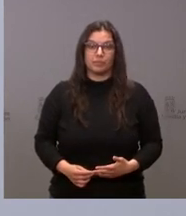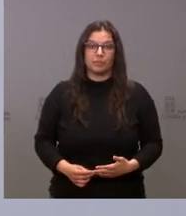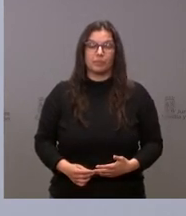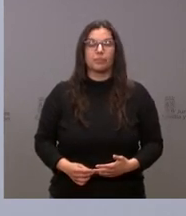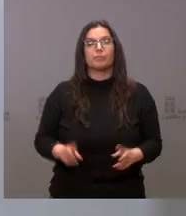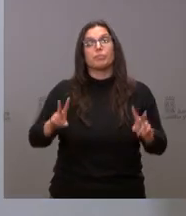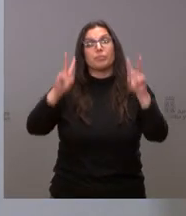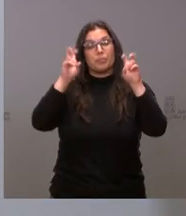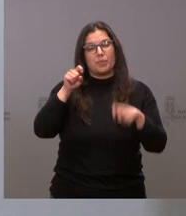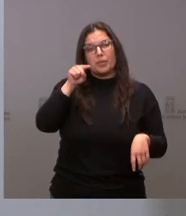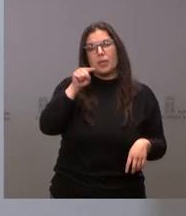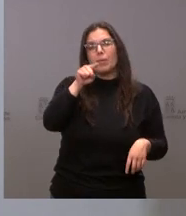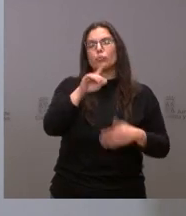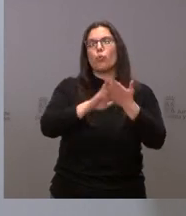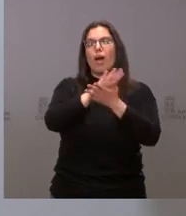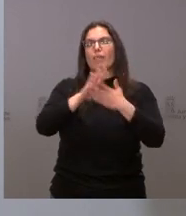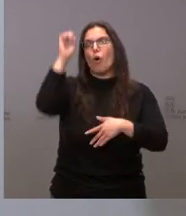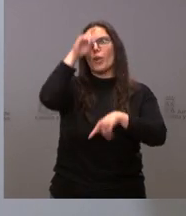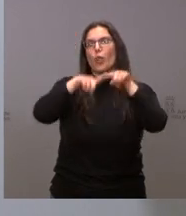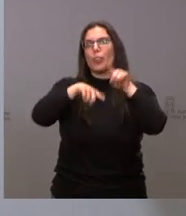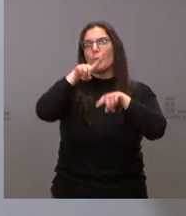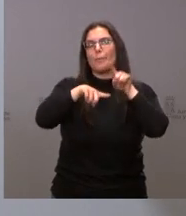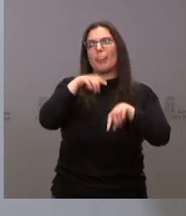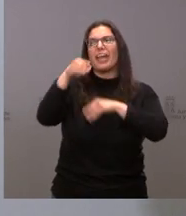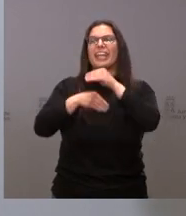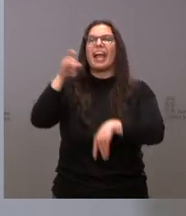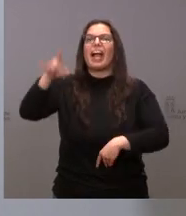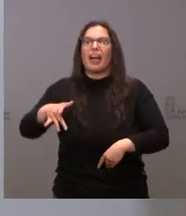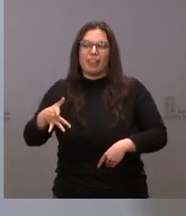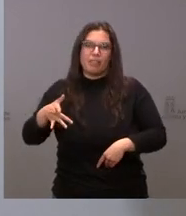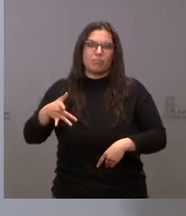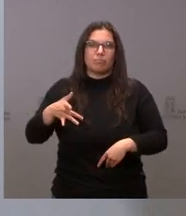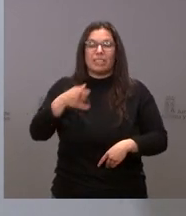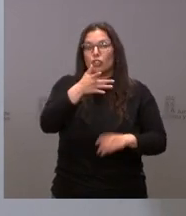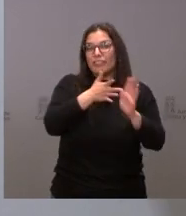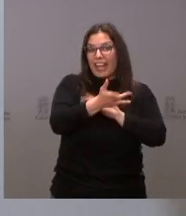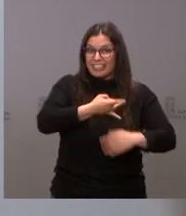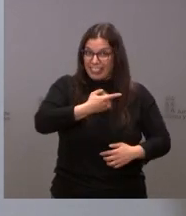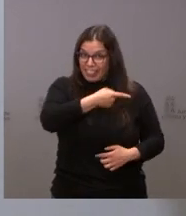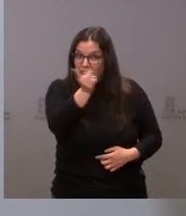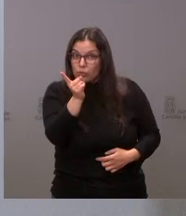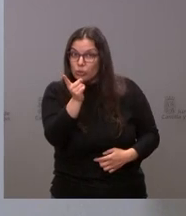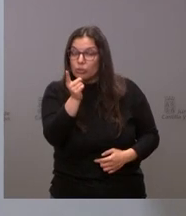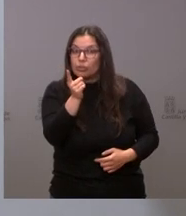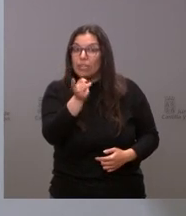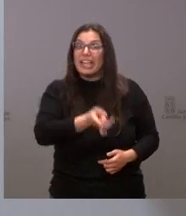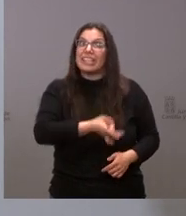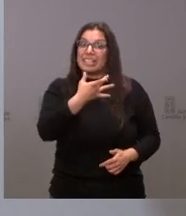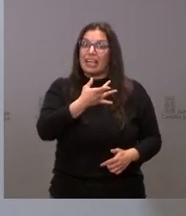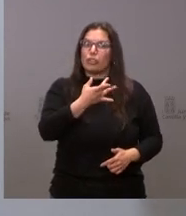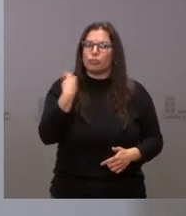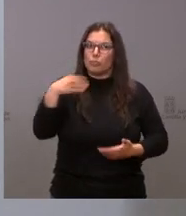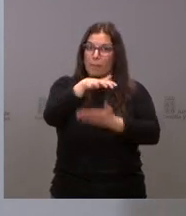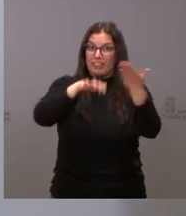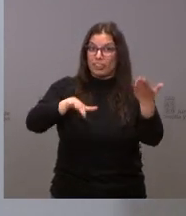relacionado con esto habla de una doble vara de medir entiendo respecto de los sindicatos. Los sindicatos firman este manifiesto en el